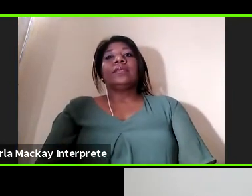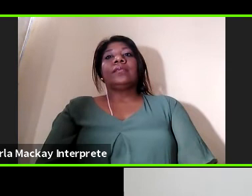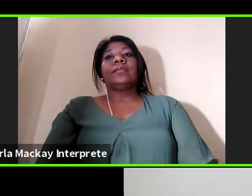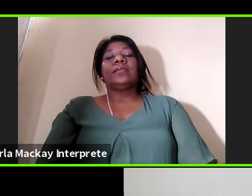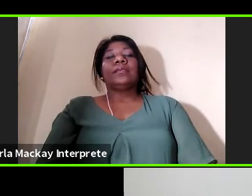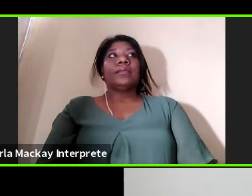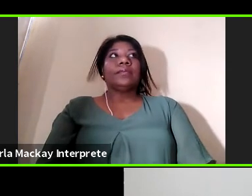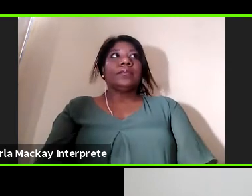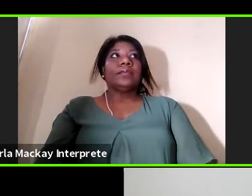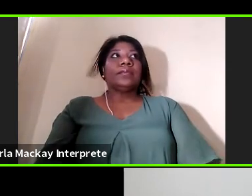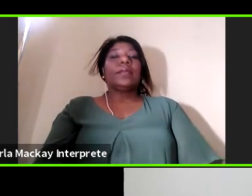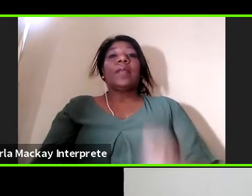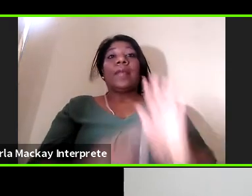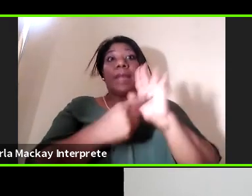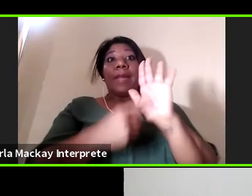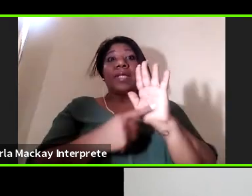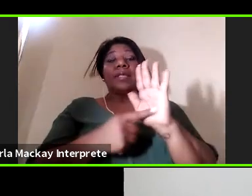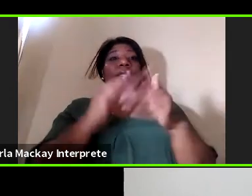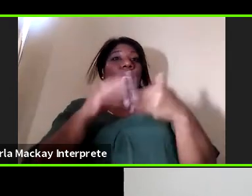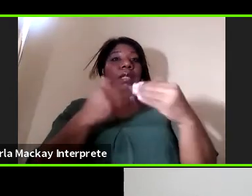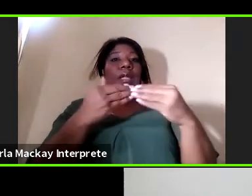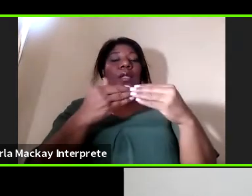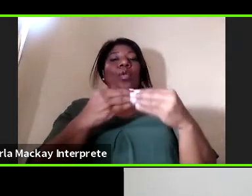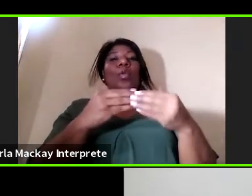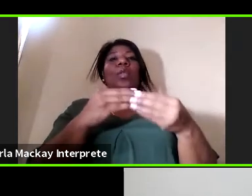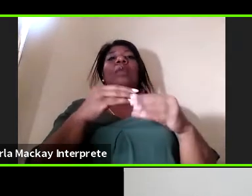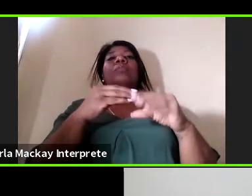a hacerlo de manera inmediata